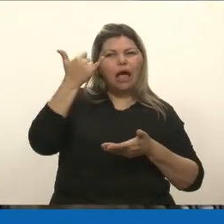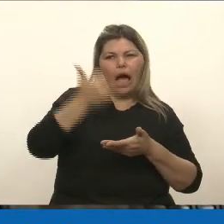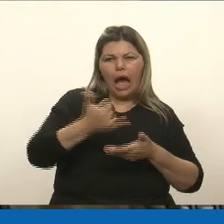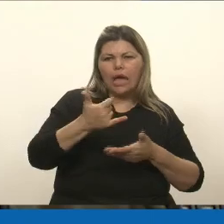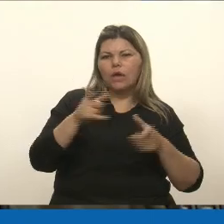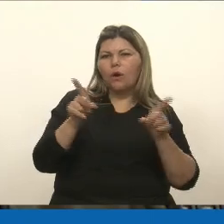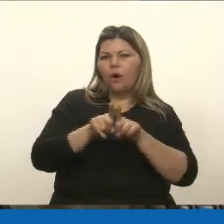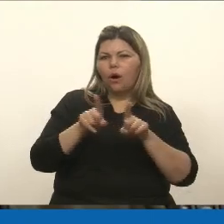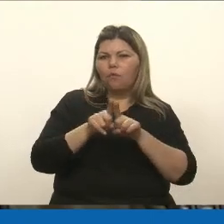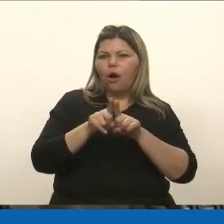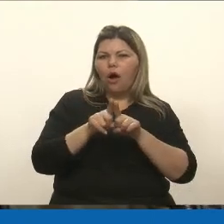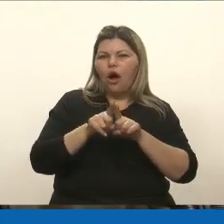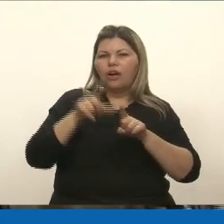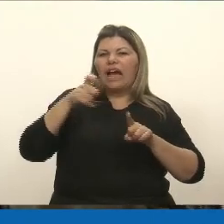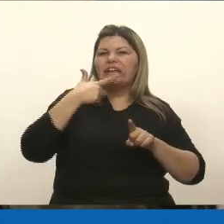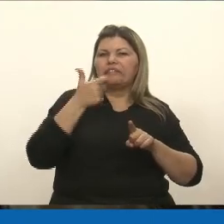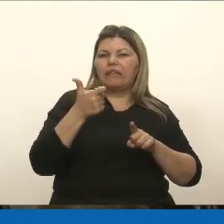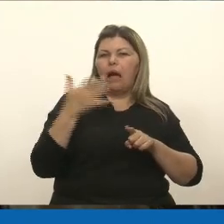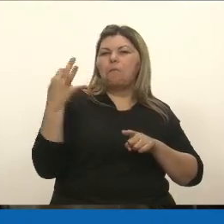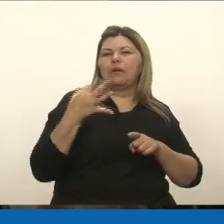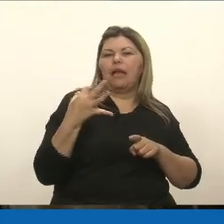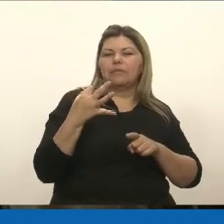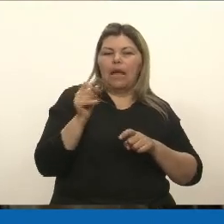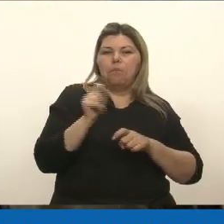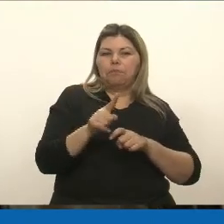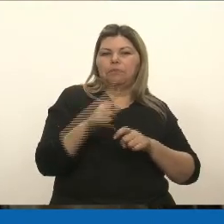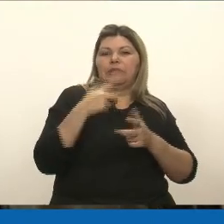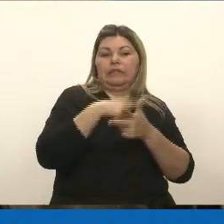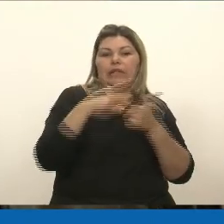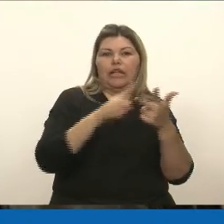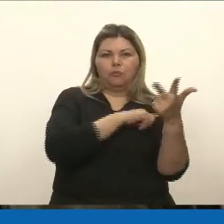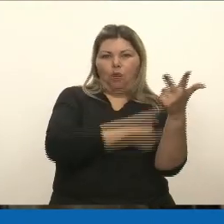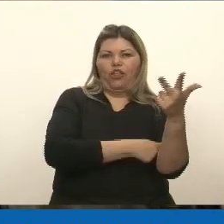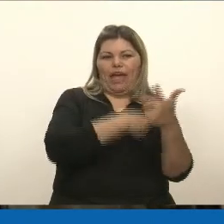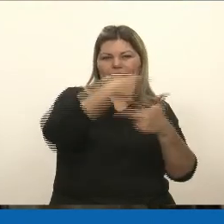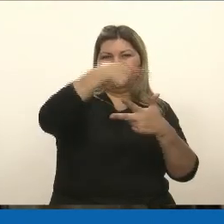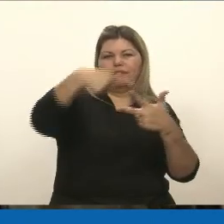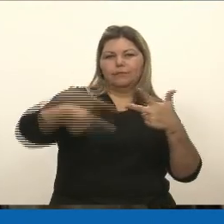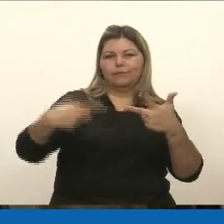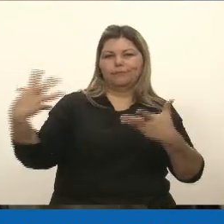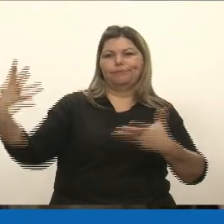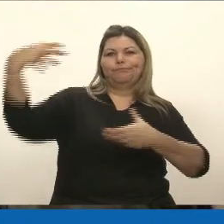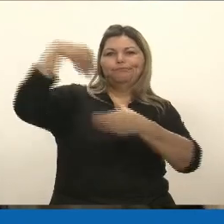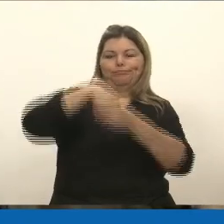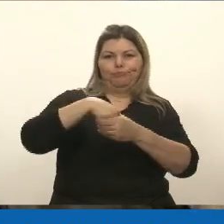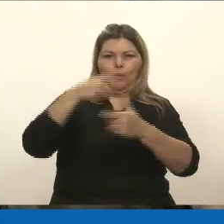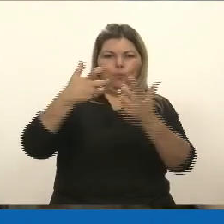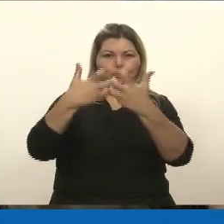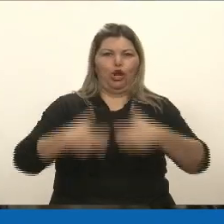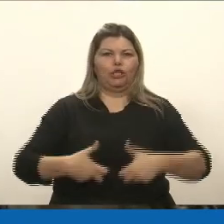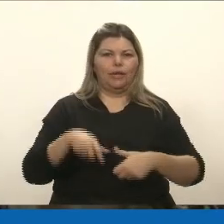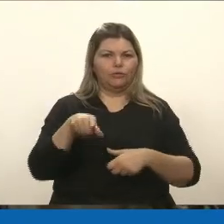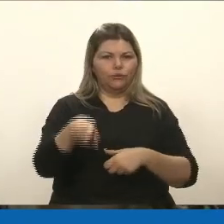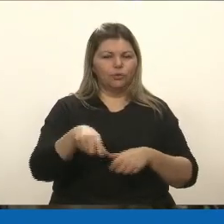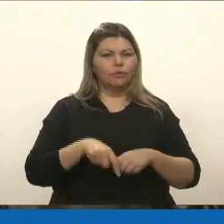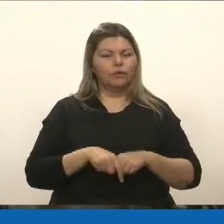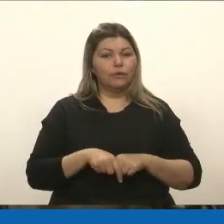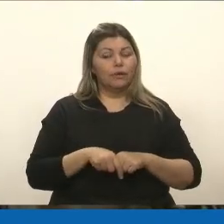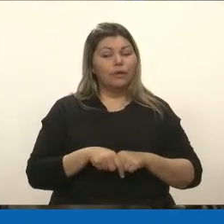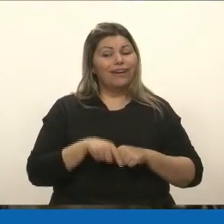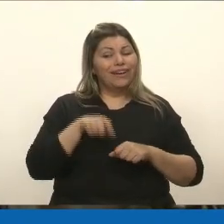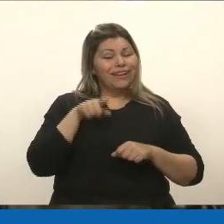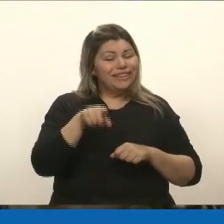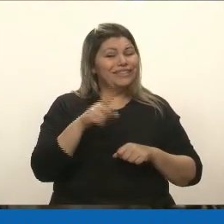Y creo que este es el tipo de ley que necesitamos para hacer verdadera justicia social. Porque hasta aquí lo que hemos vivido es la injusticia